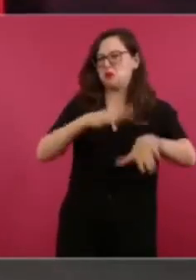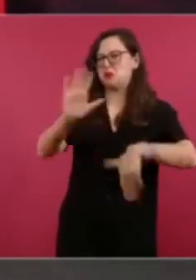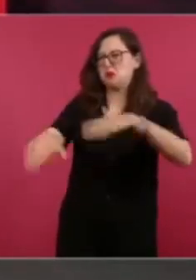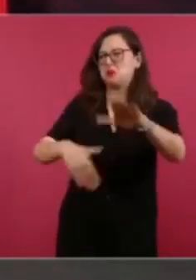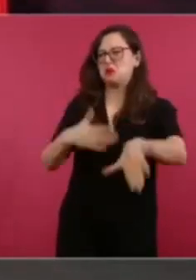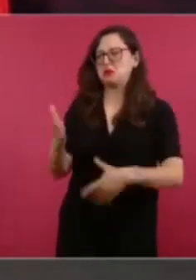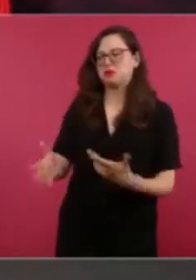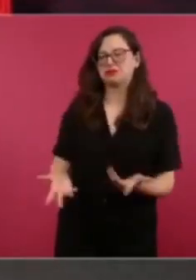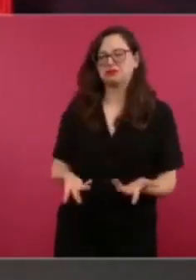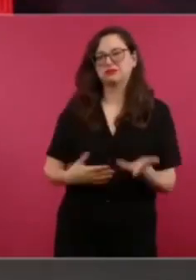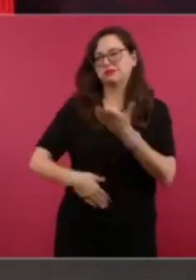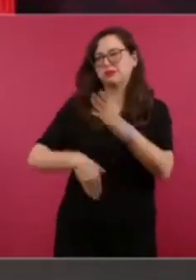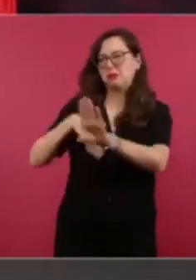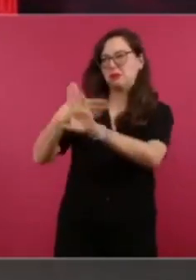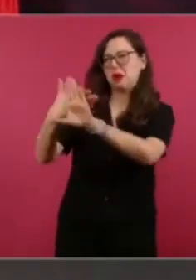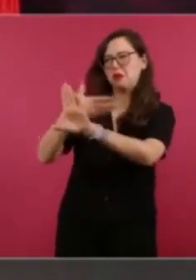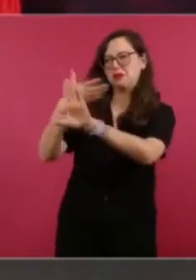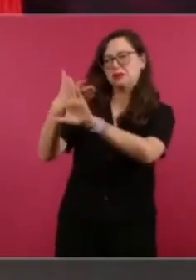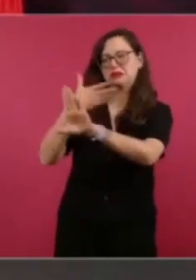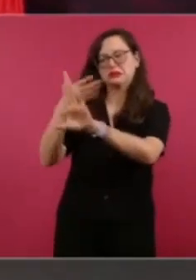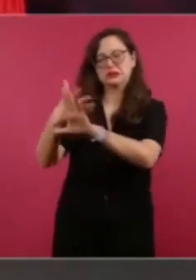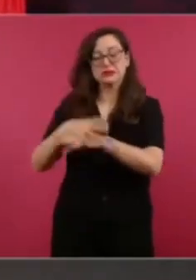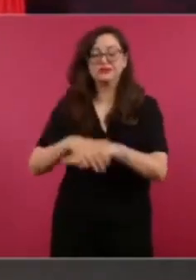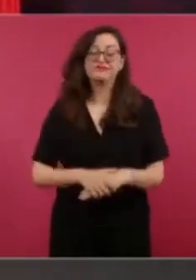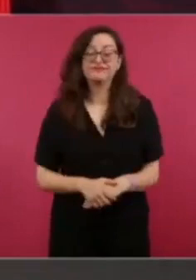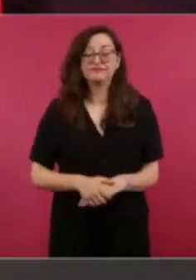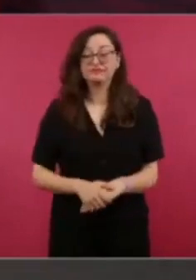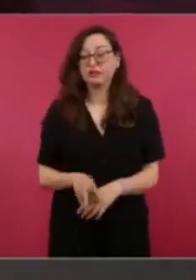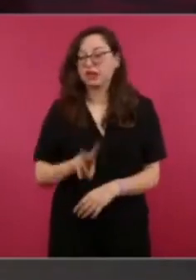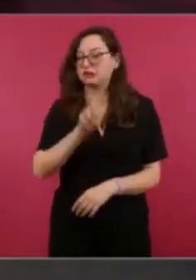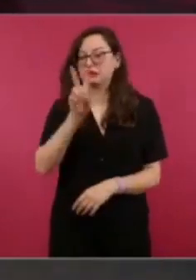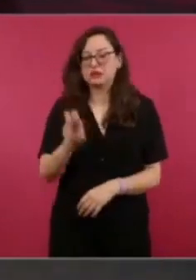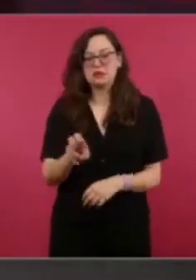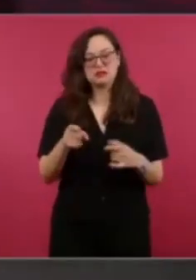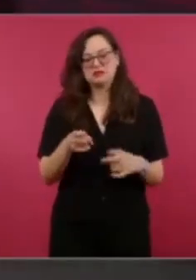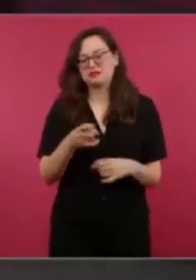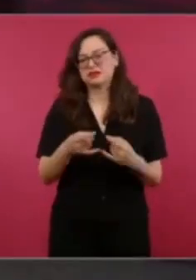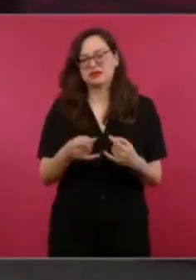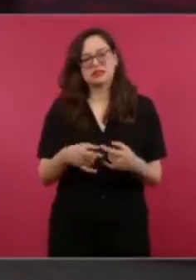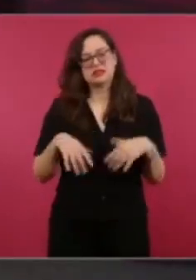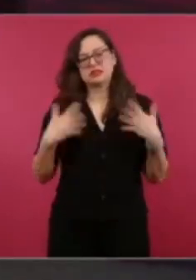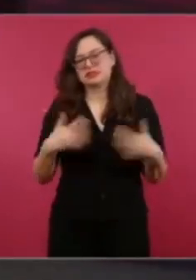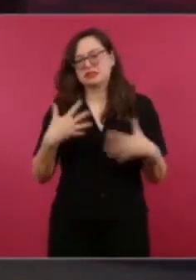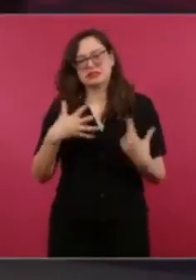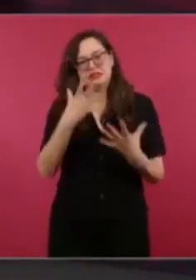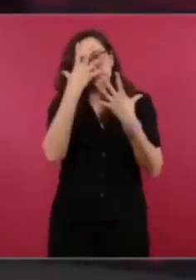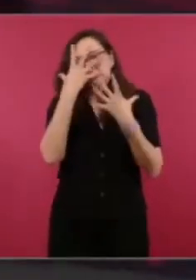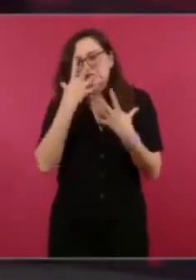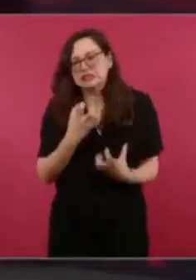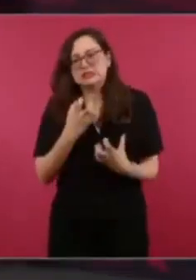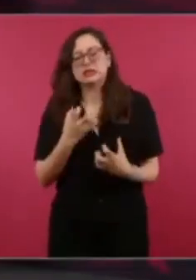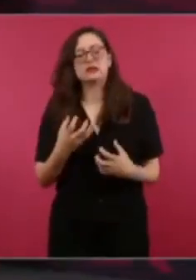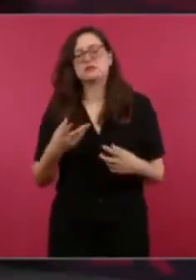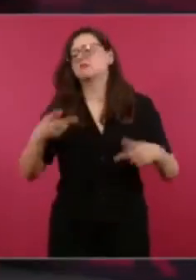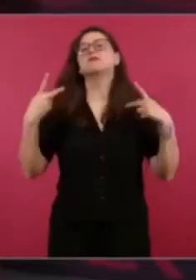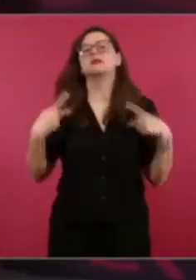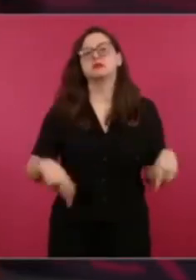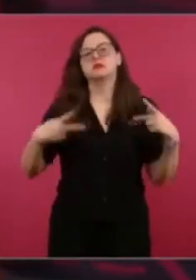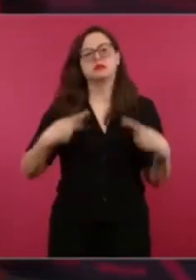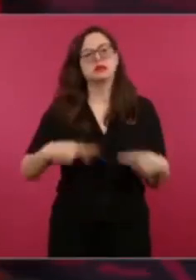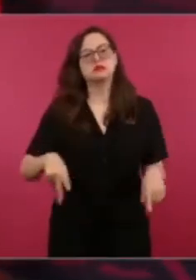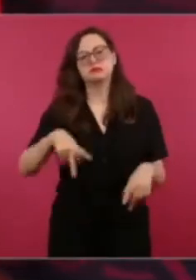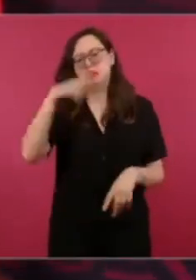triste, tan lamentable como fue la pérdida de vida de miles de